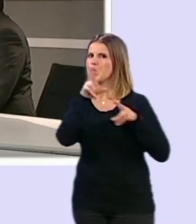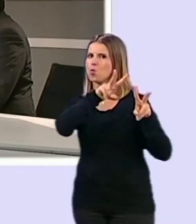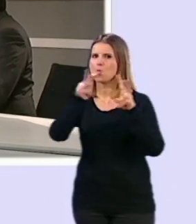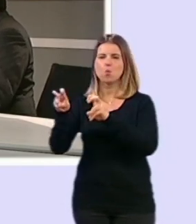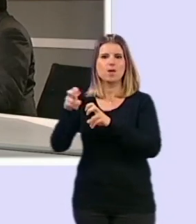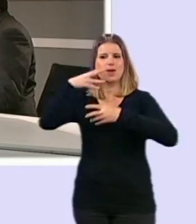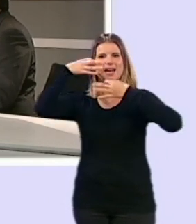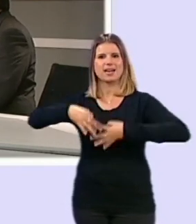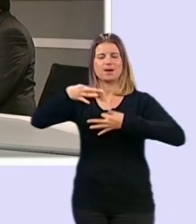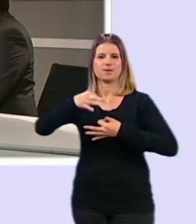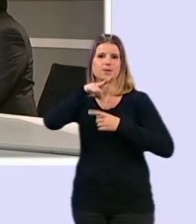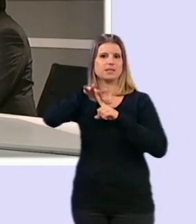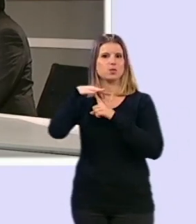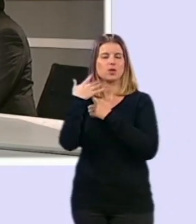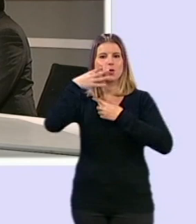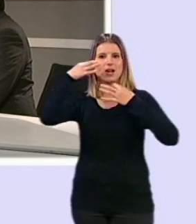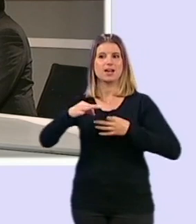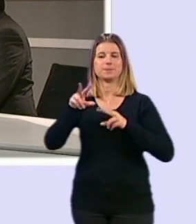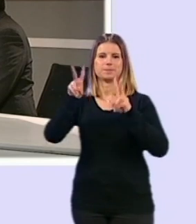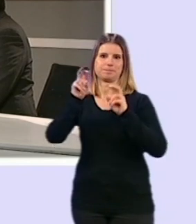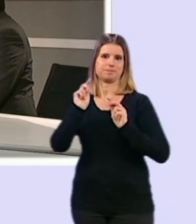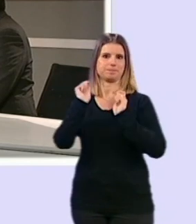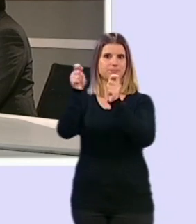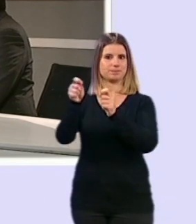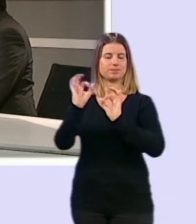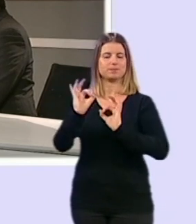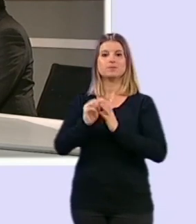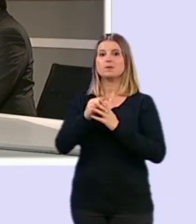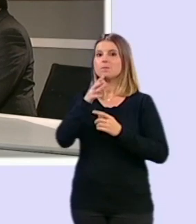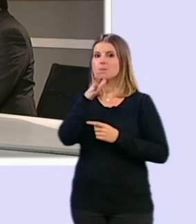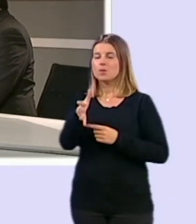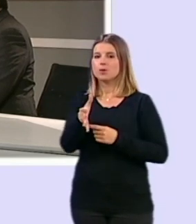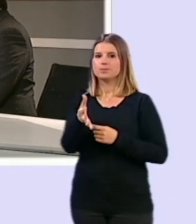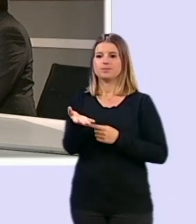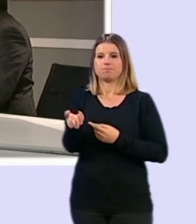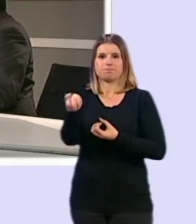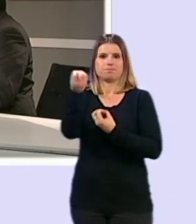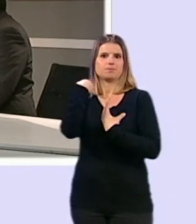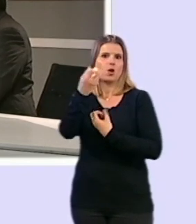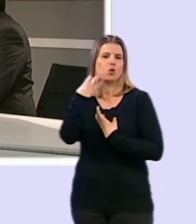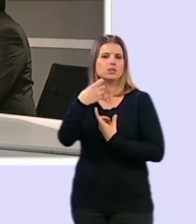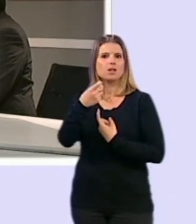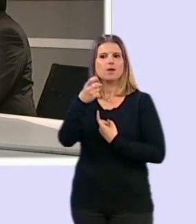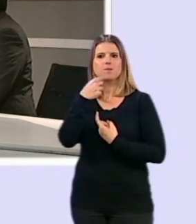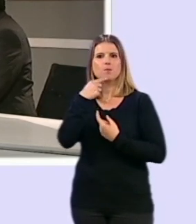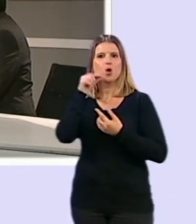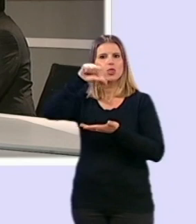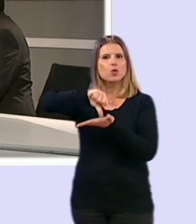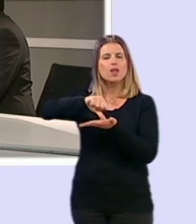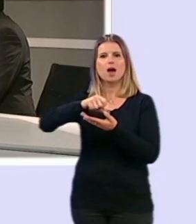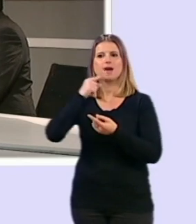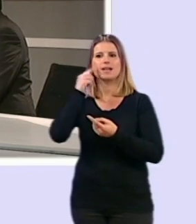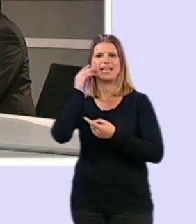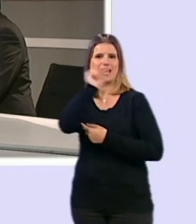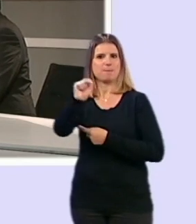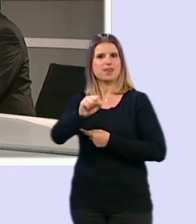nueva realidad a que le estamos llamando, pero nos contaba cómo se está limpiando en la ciudad, que también hablaremos